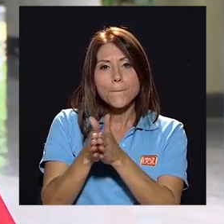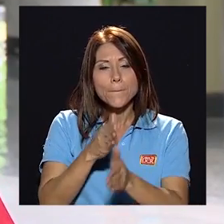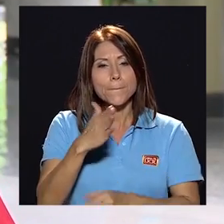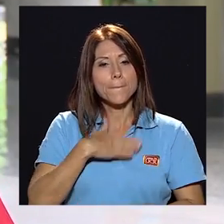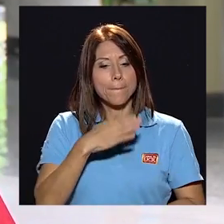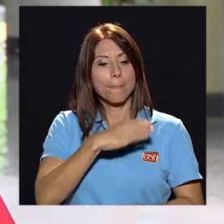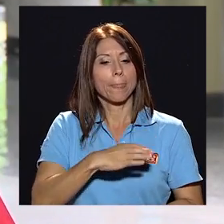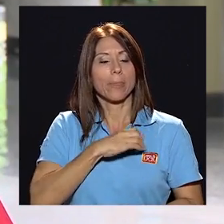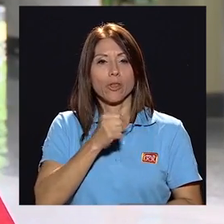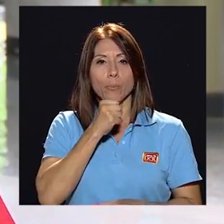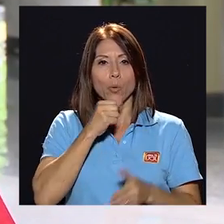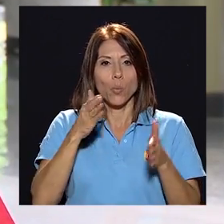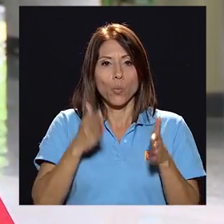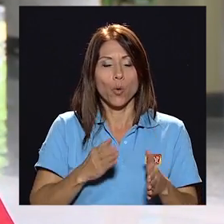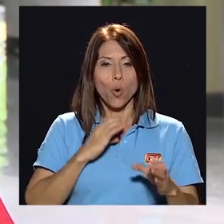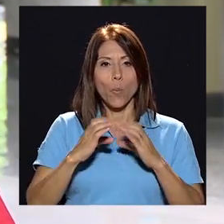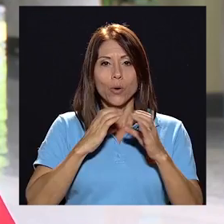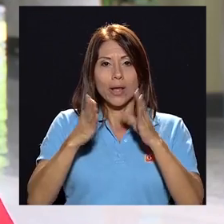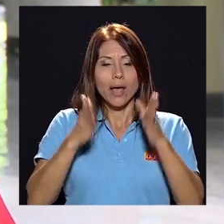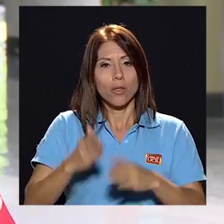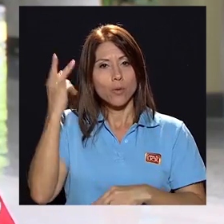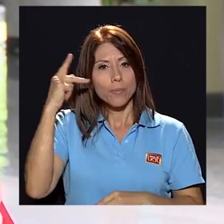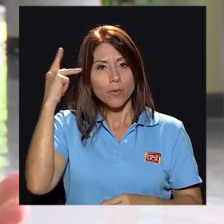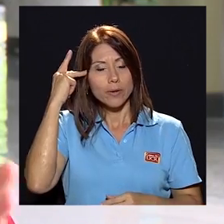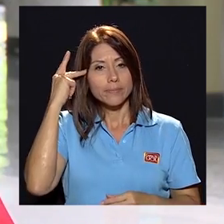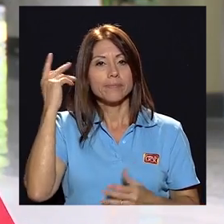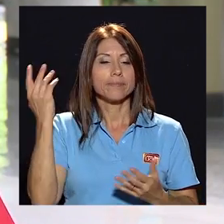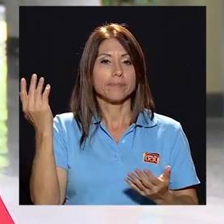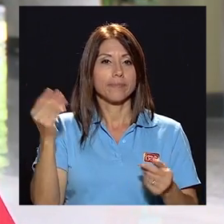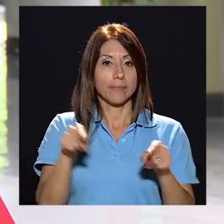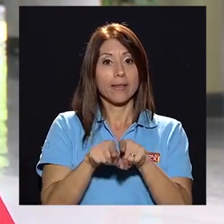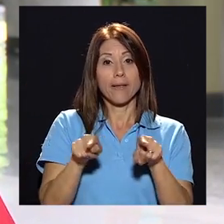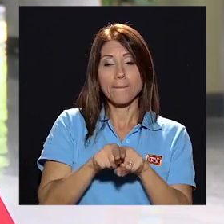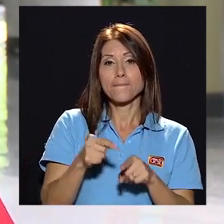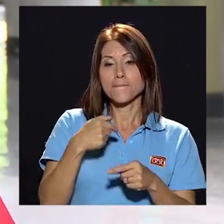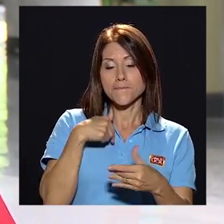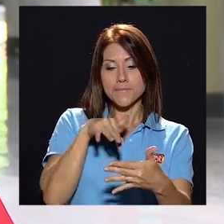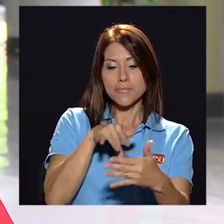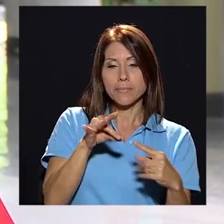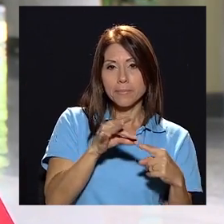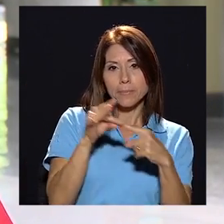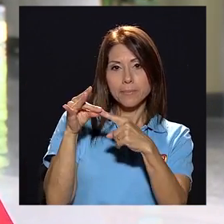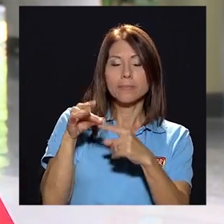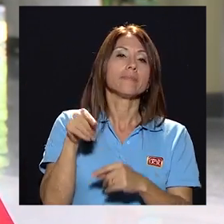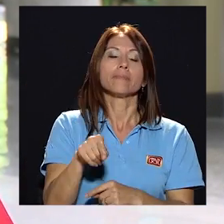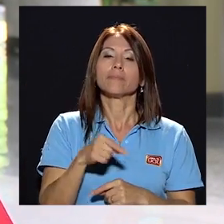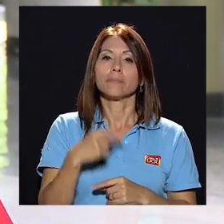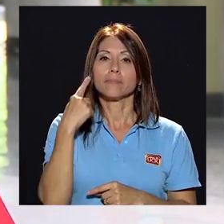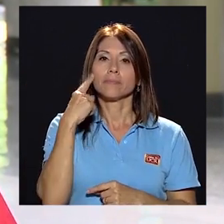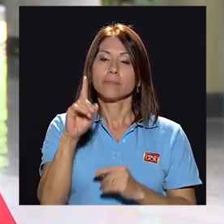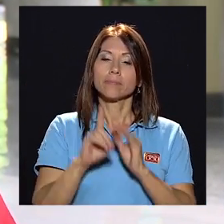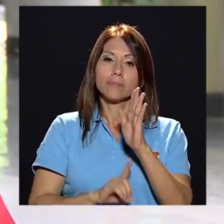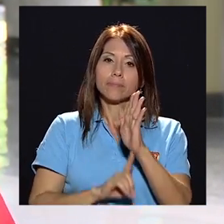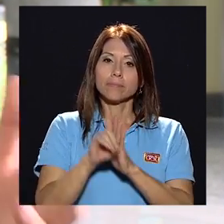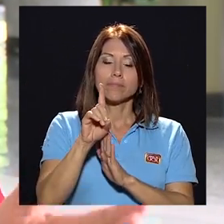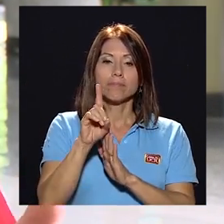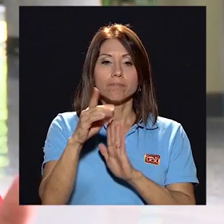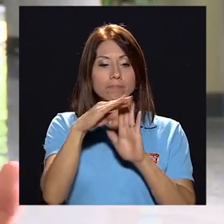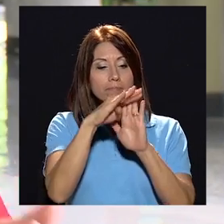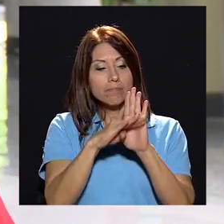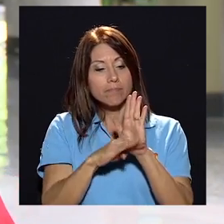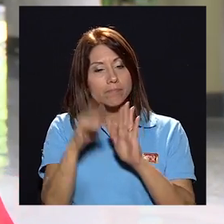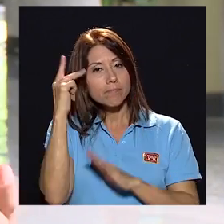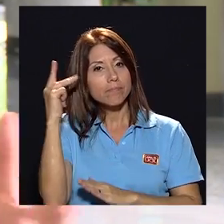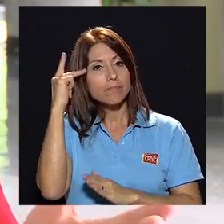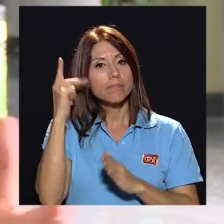mi condición precisamente de comunicador y de comunicador político que también tengo una especialización en ese campo para desarrollar